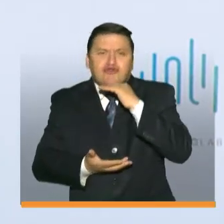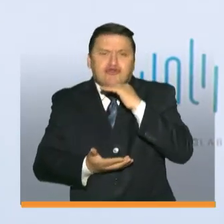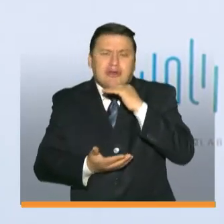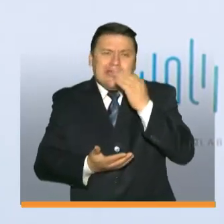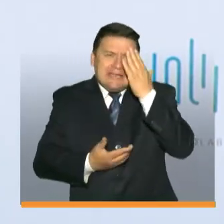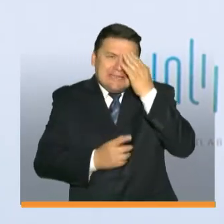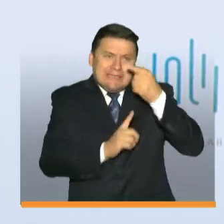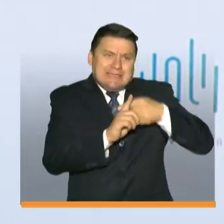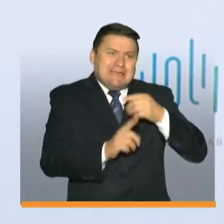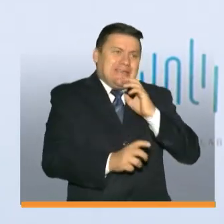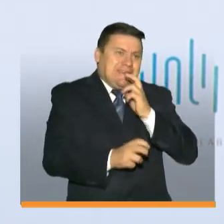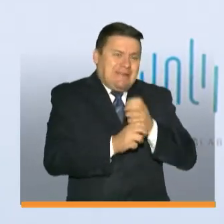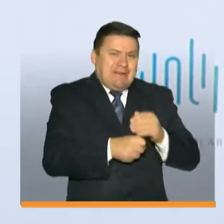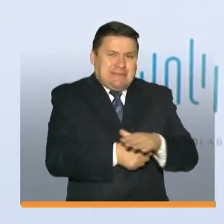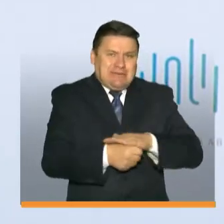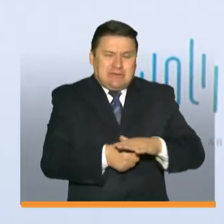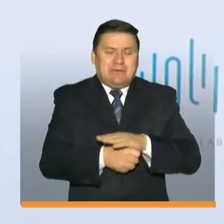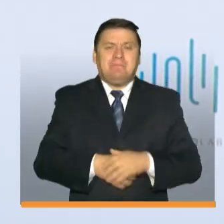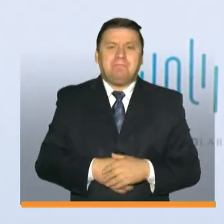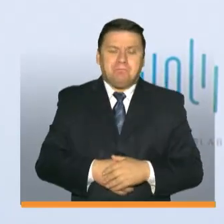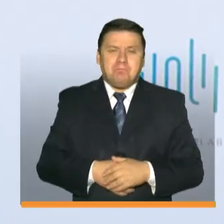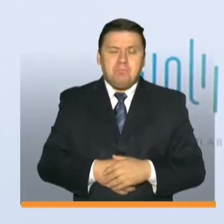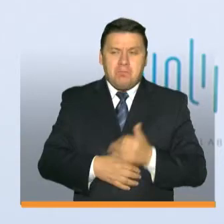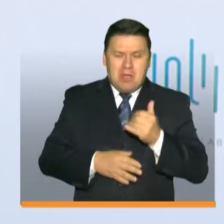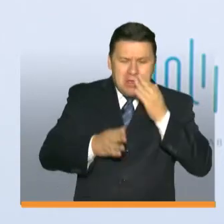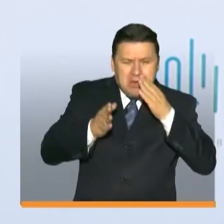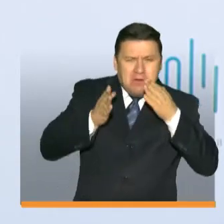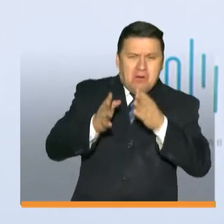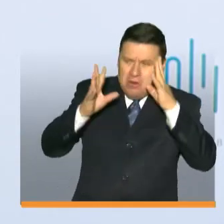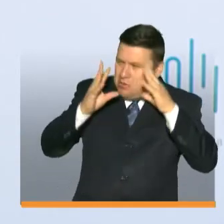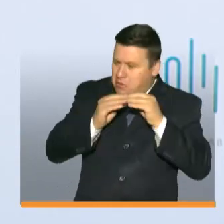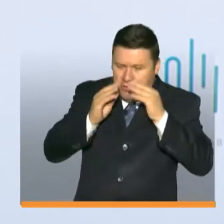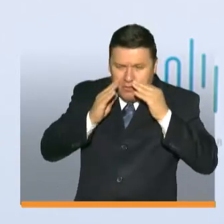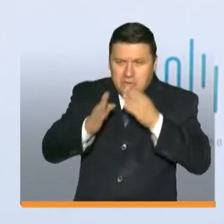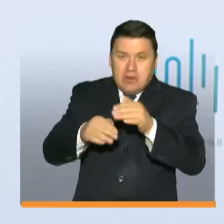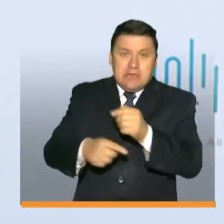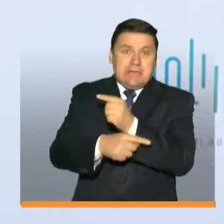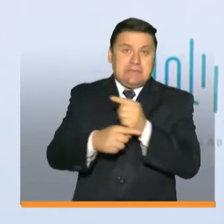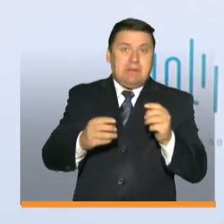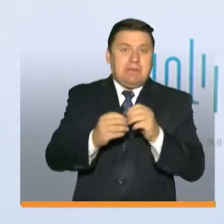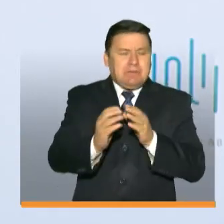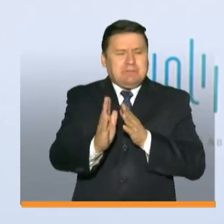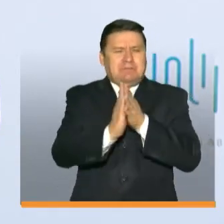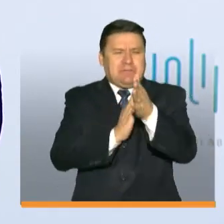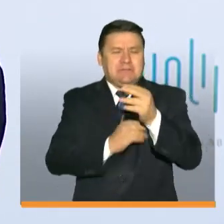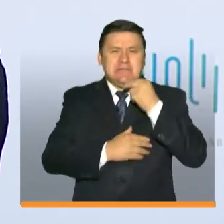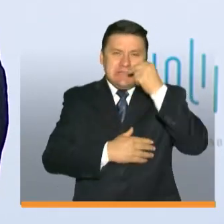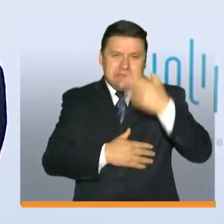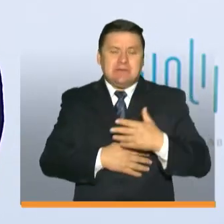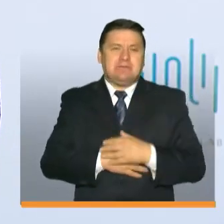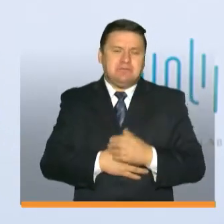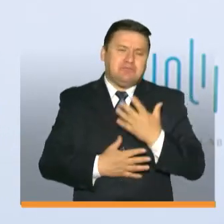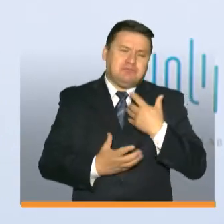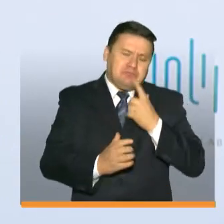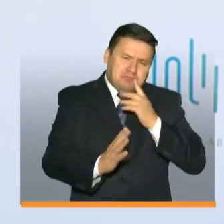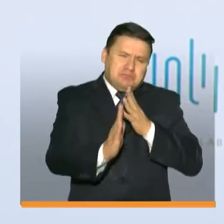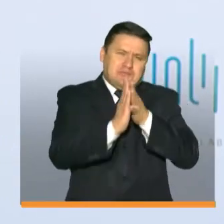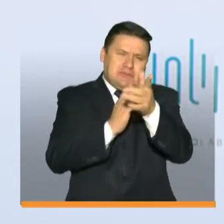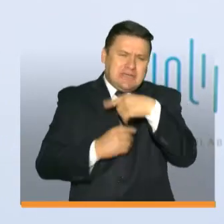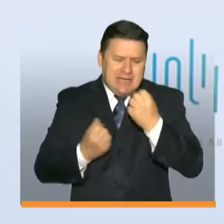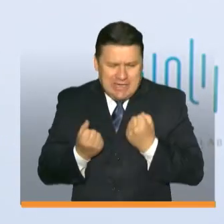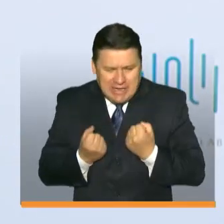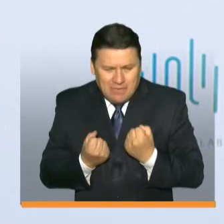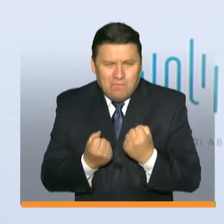época tan complicada. Y en ese mismo camino nos hemos hecho el propósito esta semana de contarles grandes historias, de contarles ese